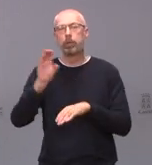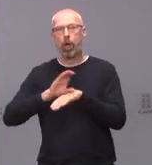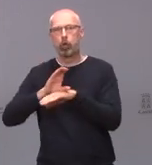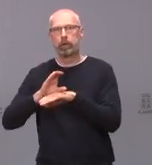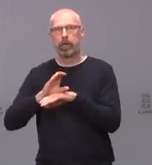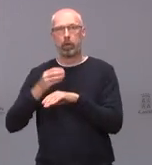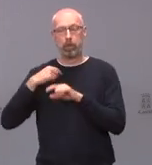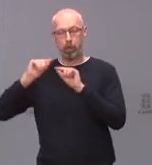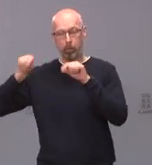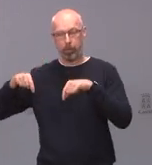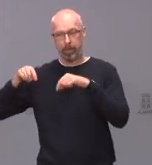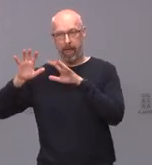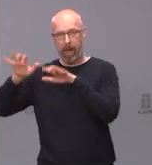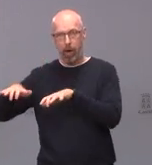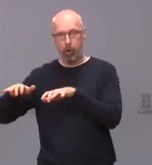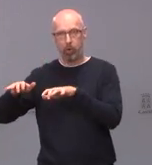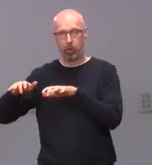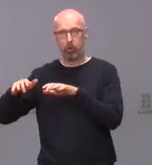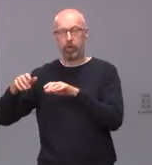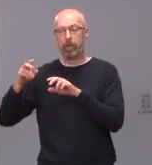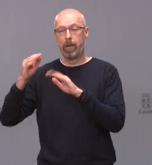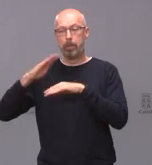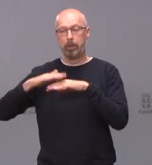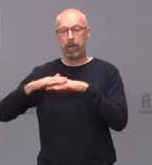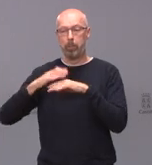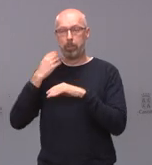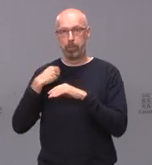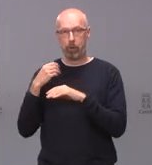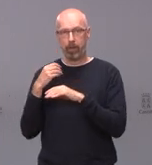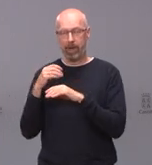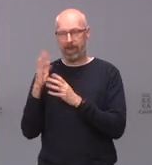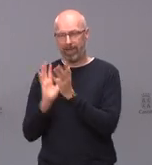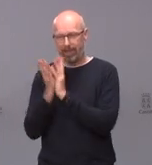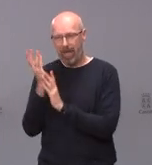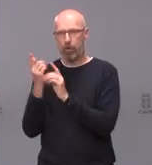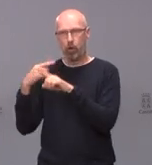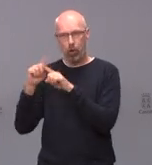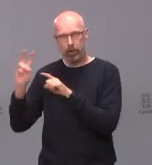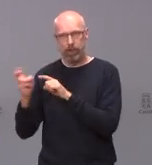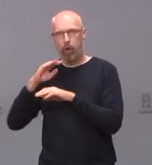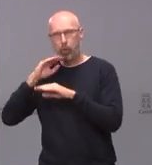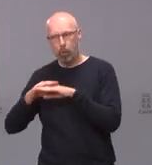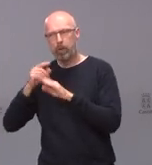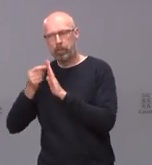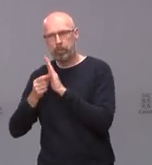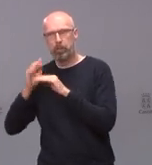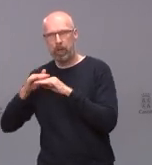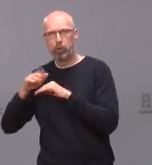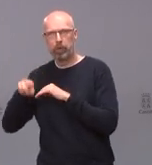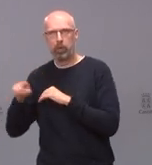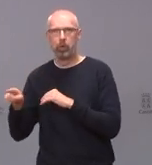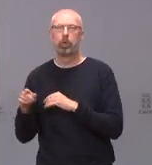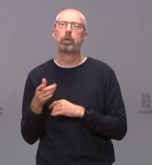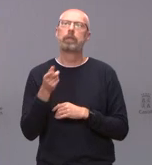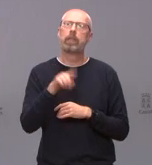mínimos de extinciones de incendios o de emergencias no forestales y también si hay ya alguna conversación más